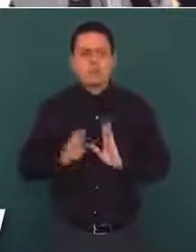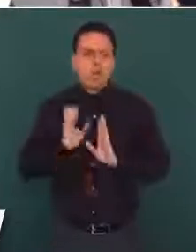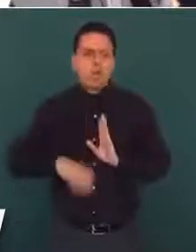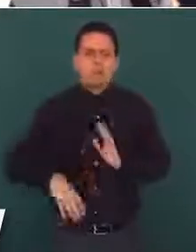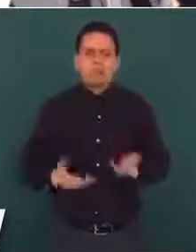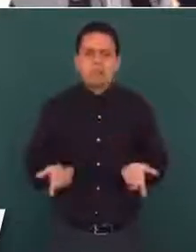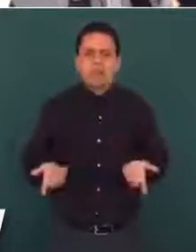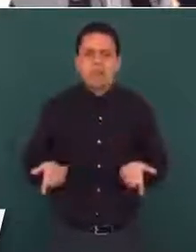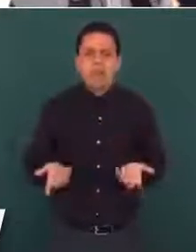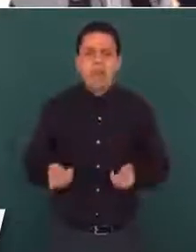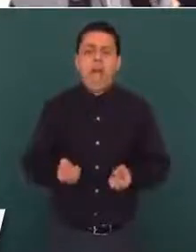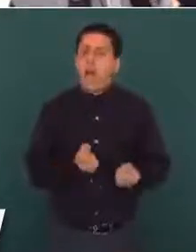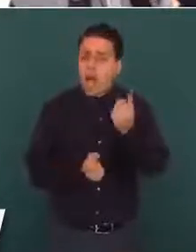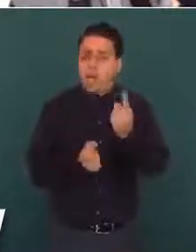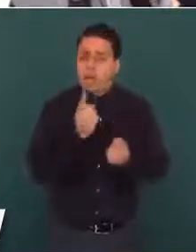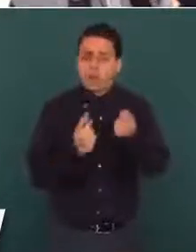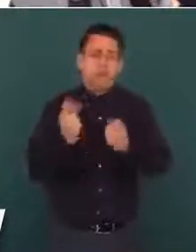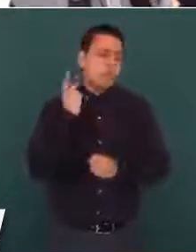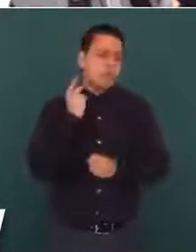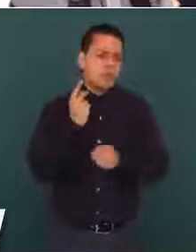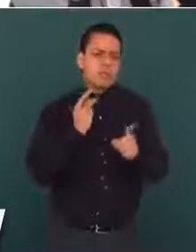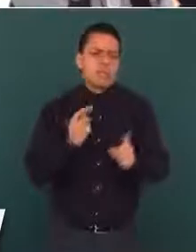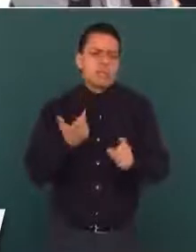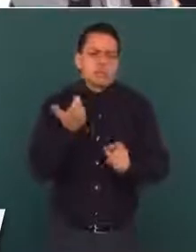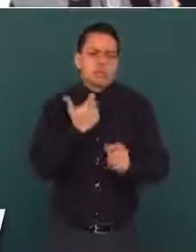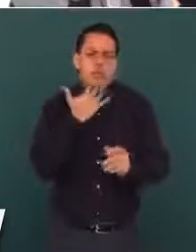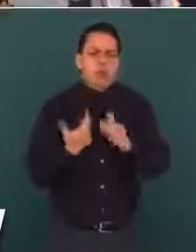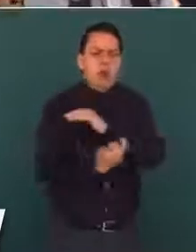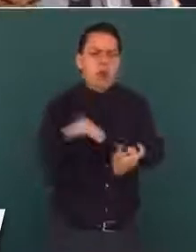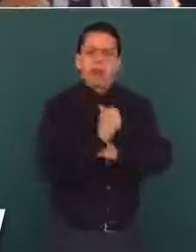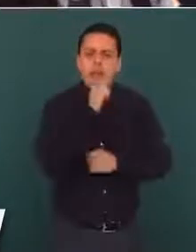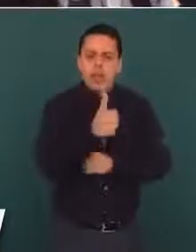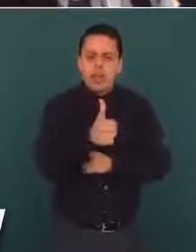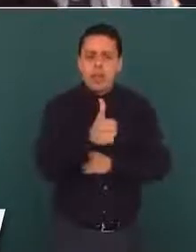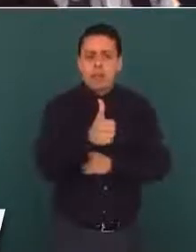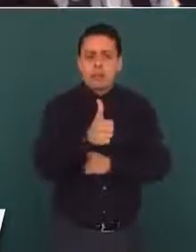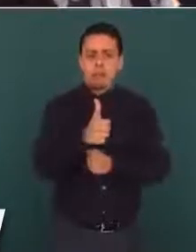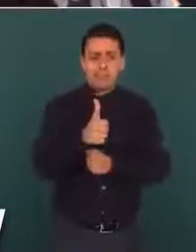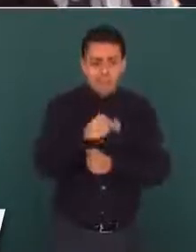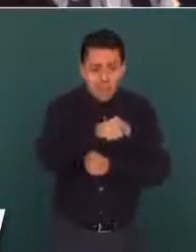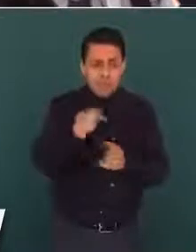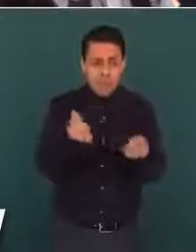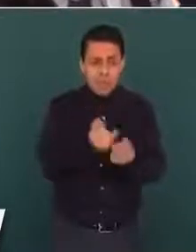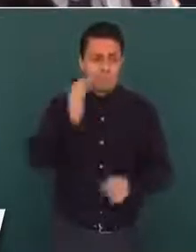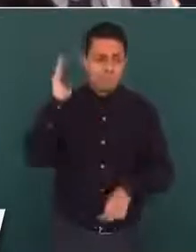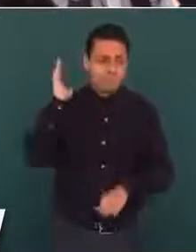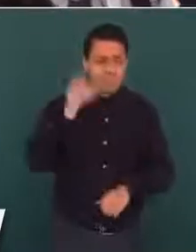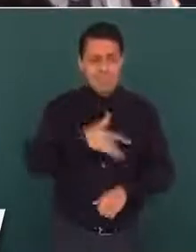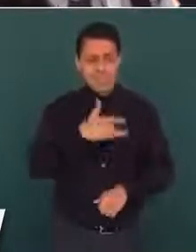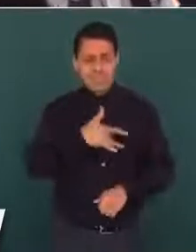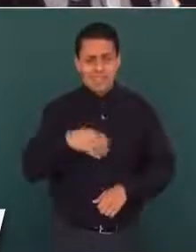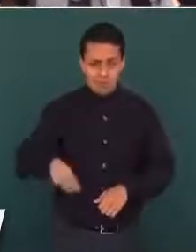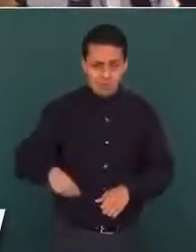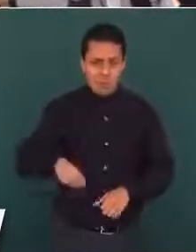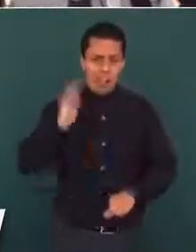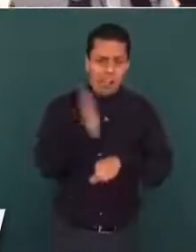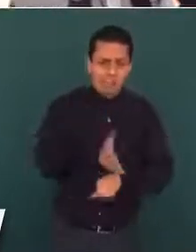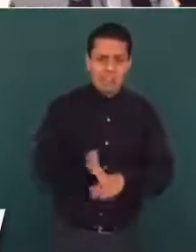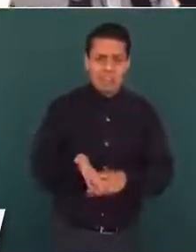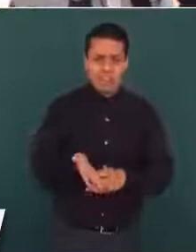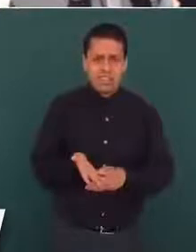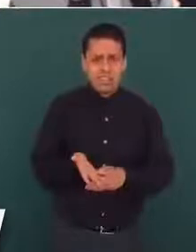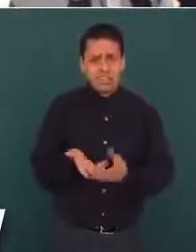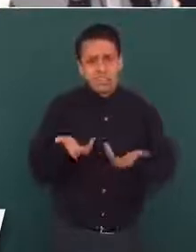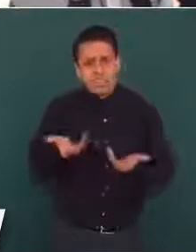podrían no haber cometido este tipo de delitos y si esto no afecta a todo este proceso? Por un lado,